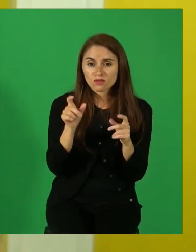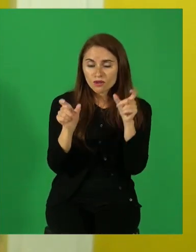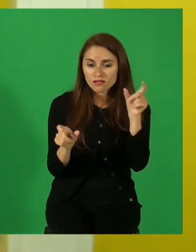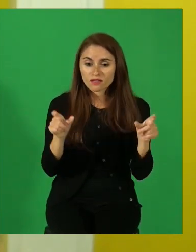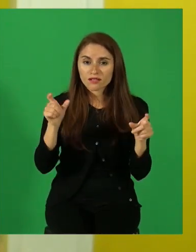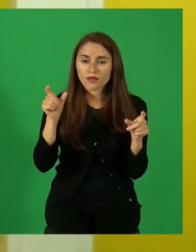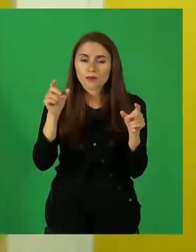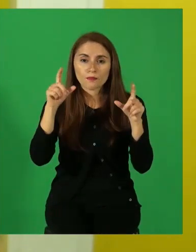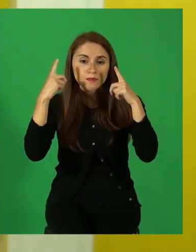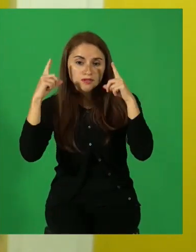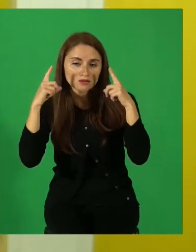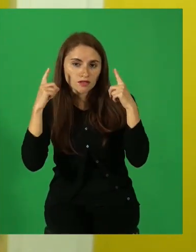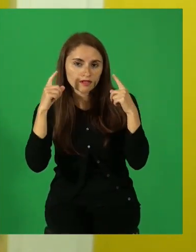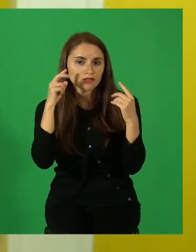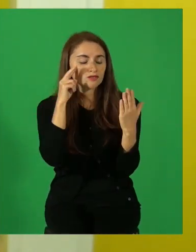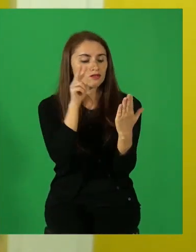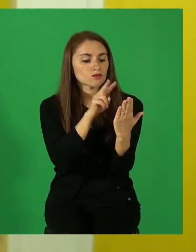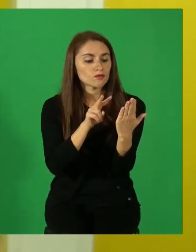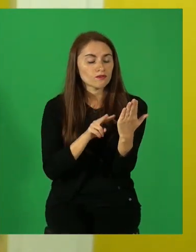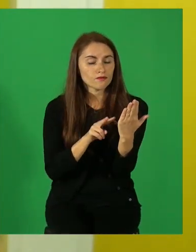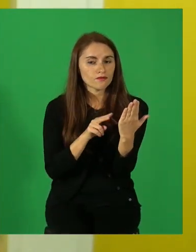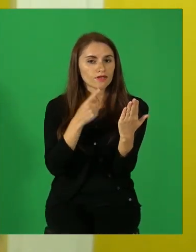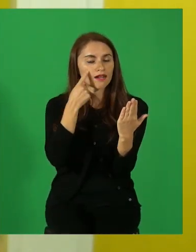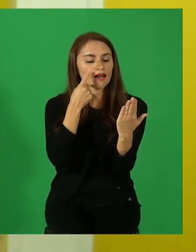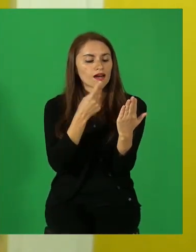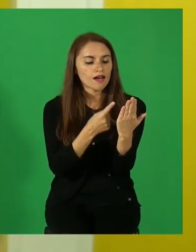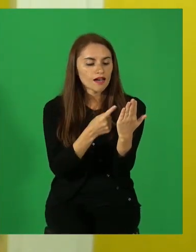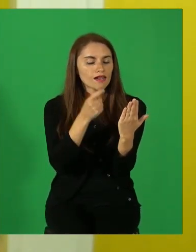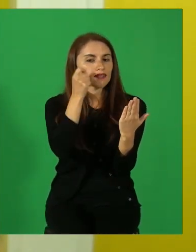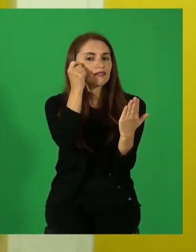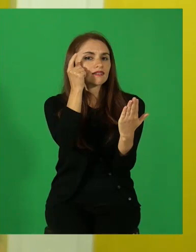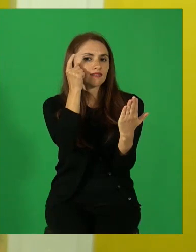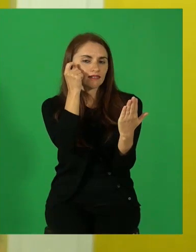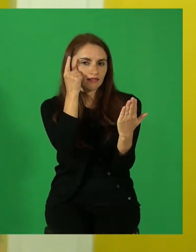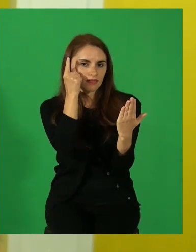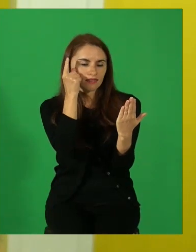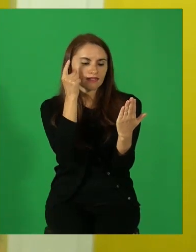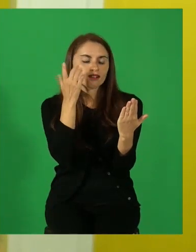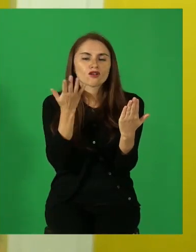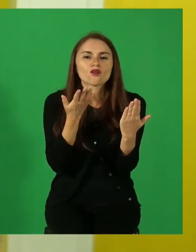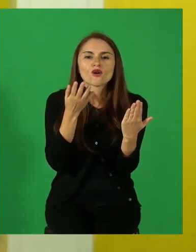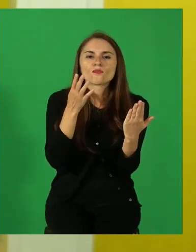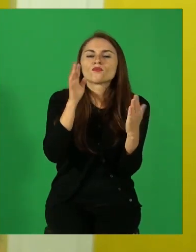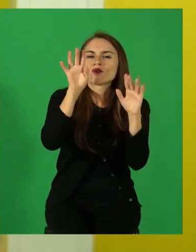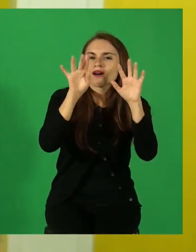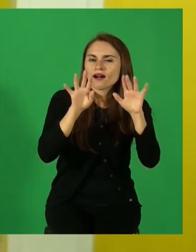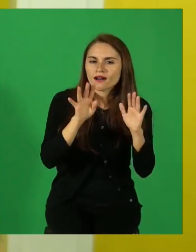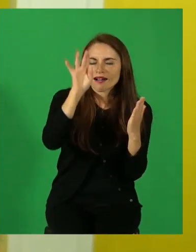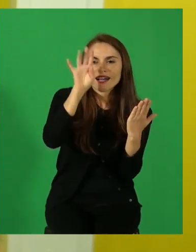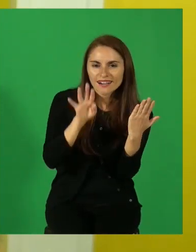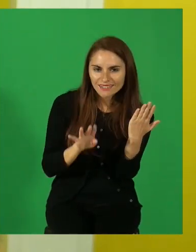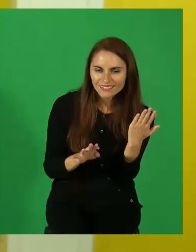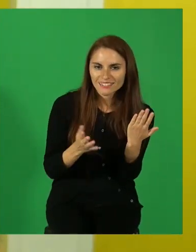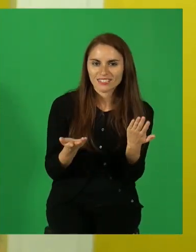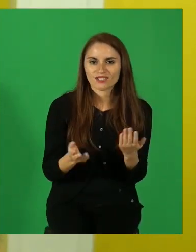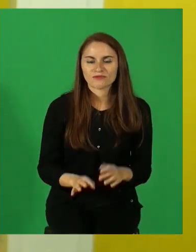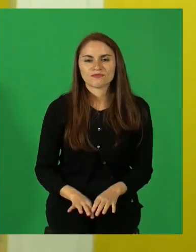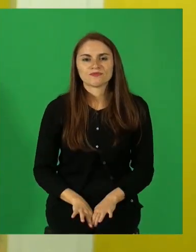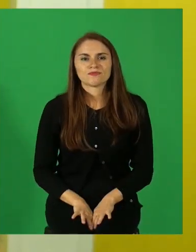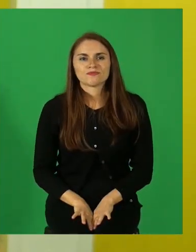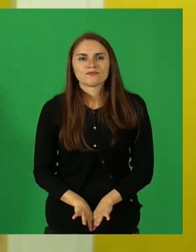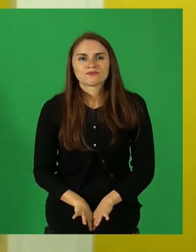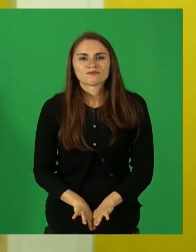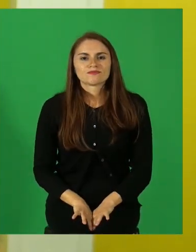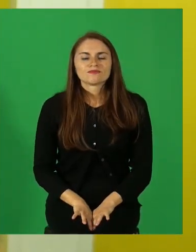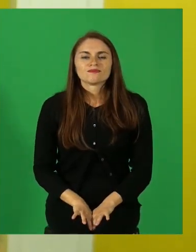También te va a dar pistas de las características de los personajes que estamos analizando o que aparecen en la